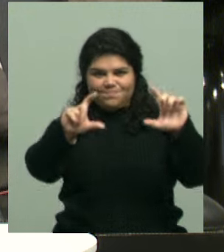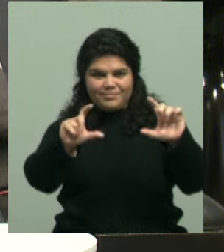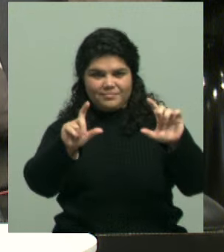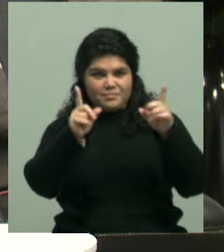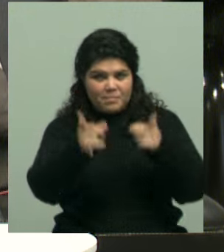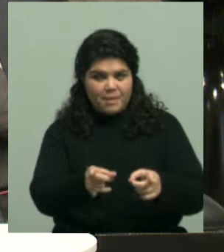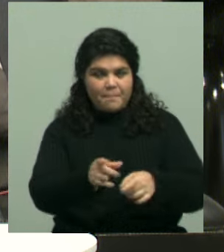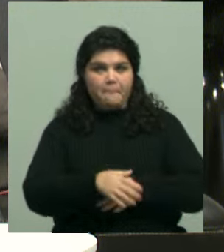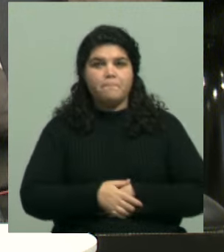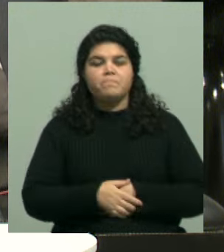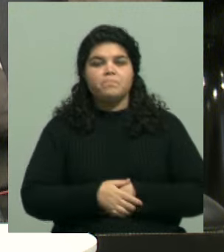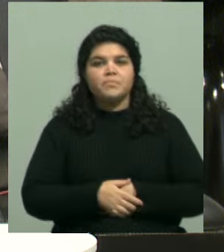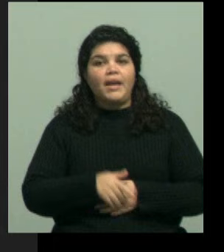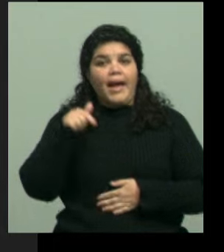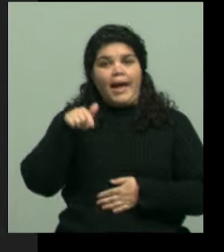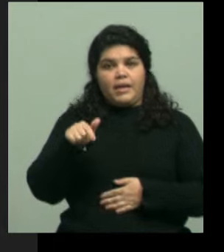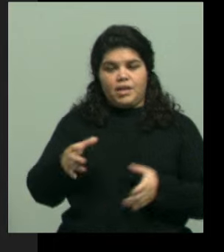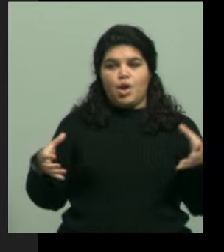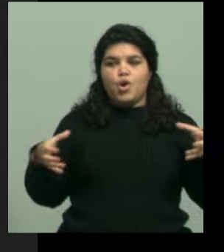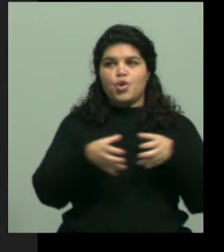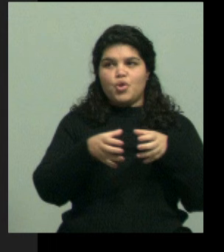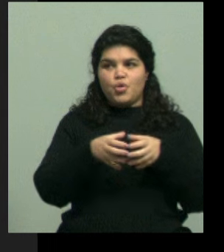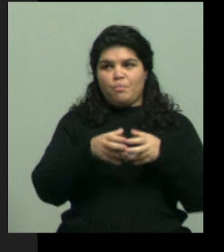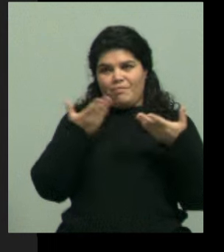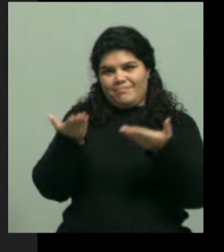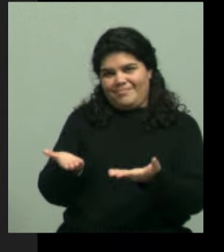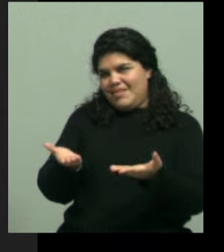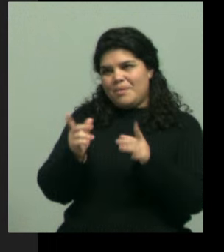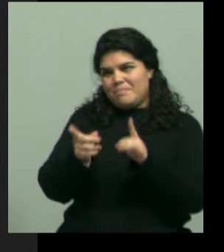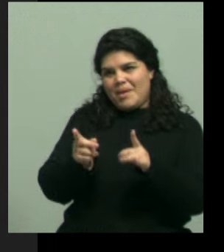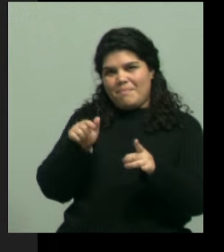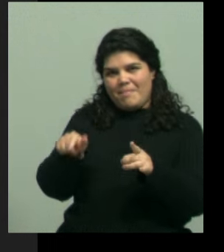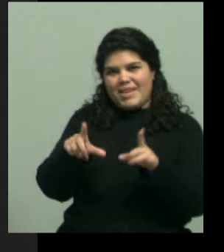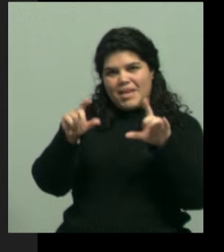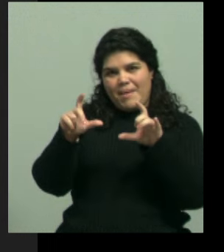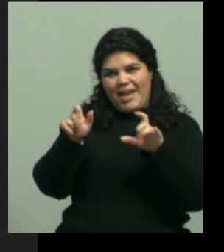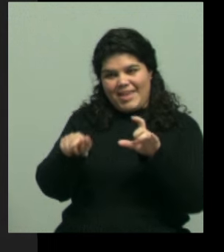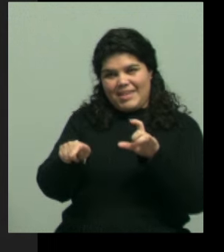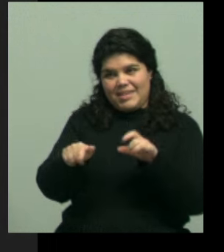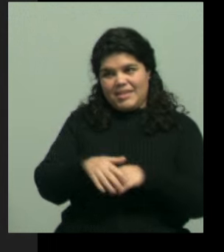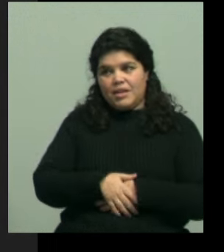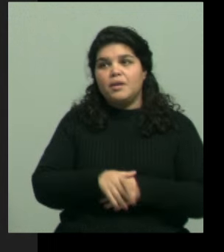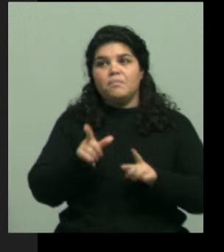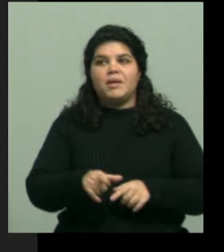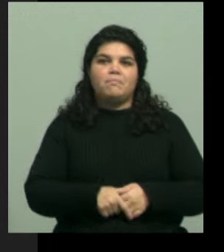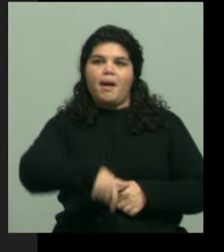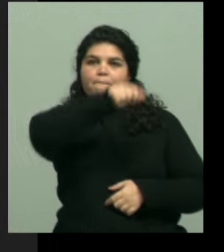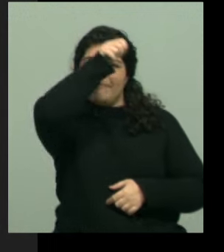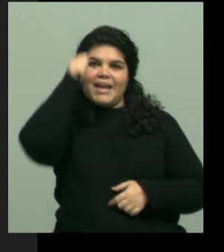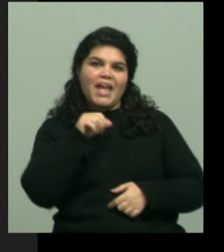varios integrantes del gabinete... Ahí está la imagen del león con el pato.